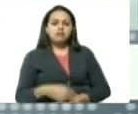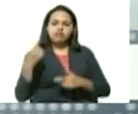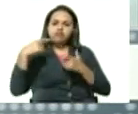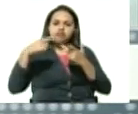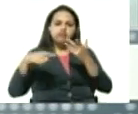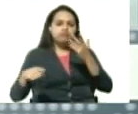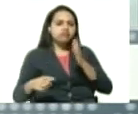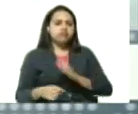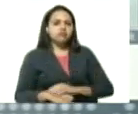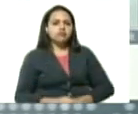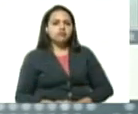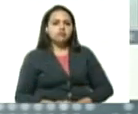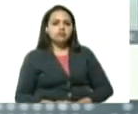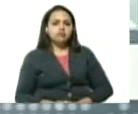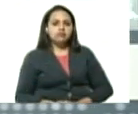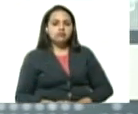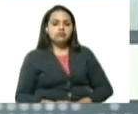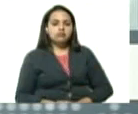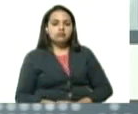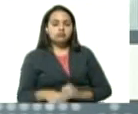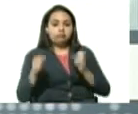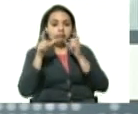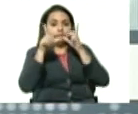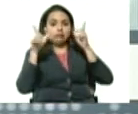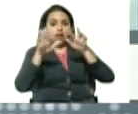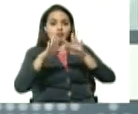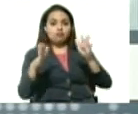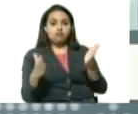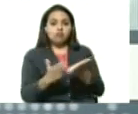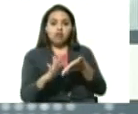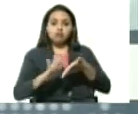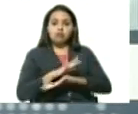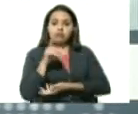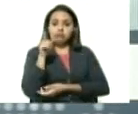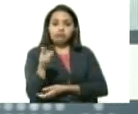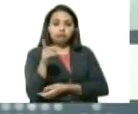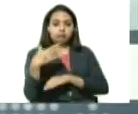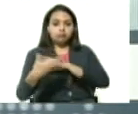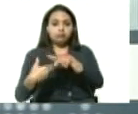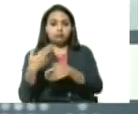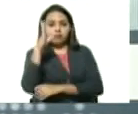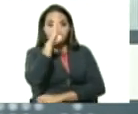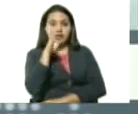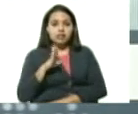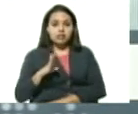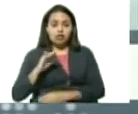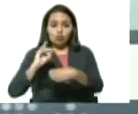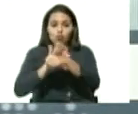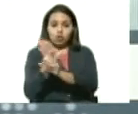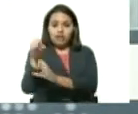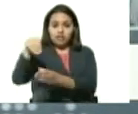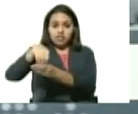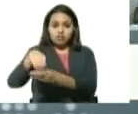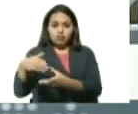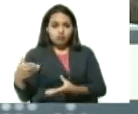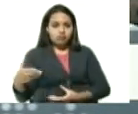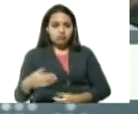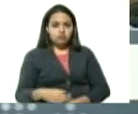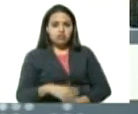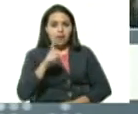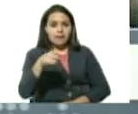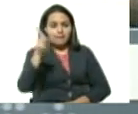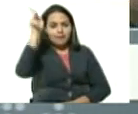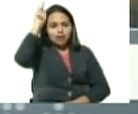bueno y es un escándalo mundial lo que está pasando en Brasil en el coronavirus lo que está pasando en